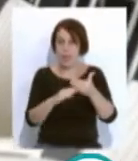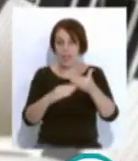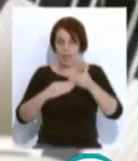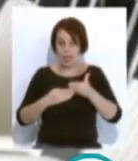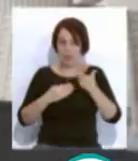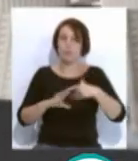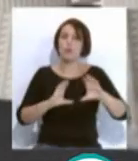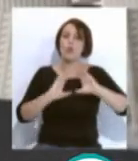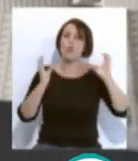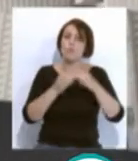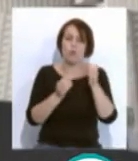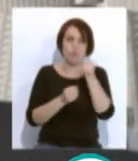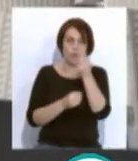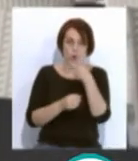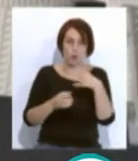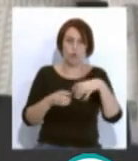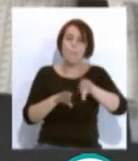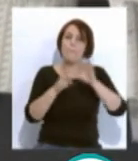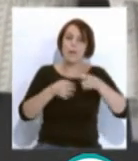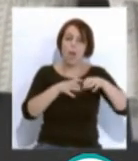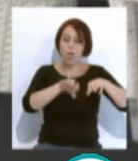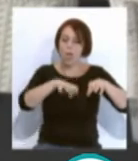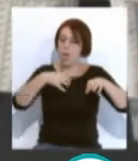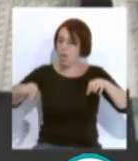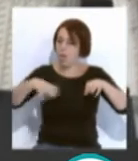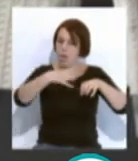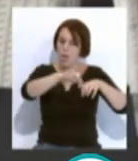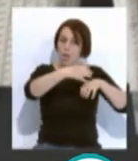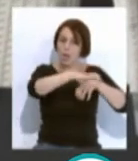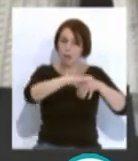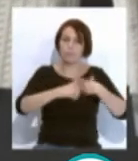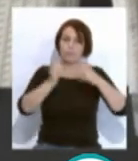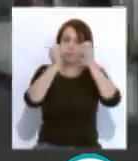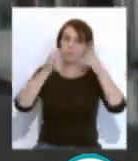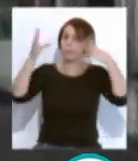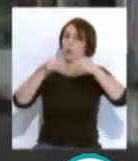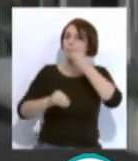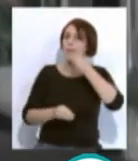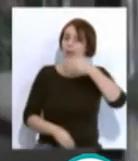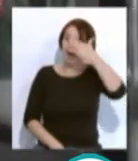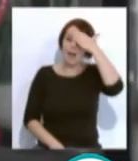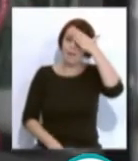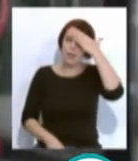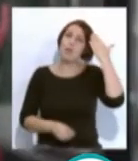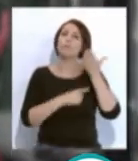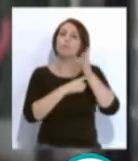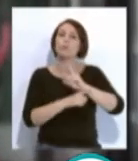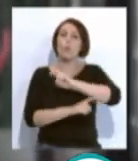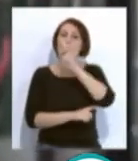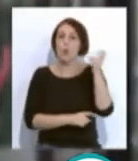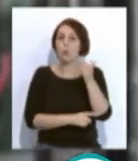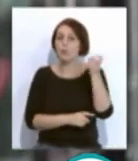separar a los grupos más numerosos por mesas. Siguiendo con este concepto de comidas con cabeza, Cueto lanza otra propuesta,